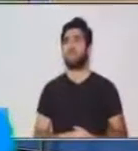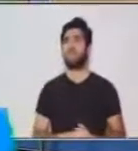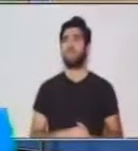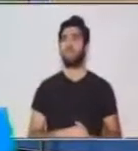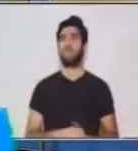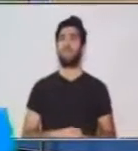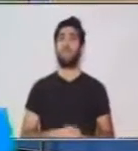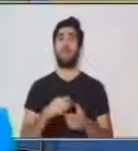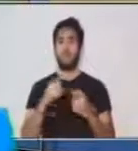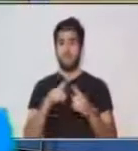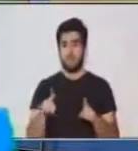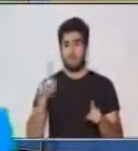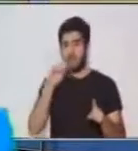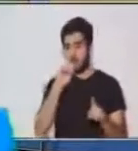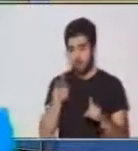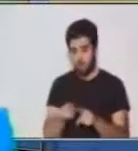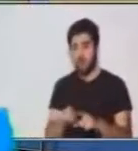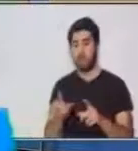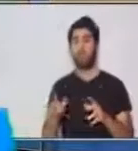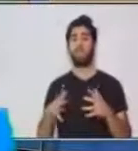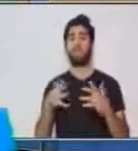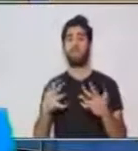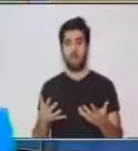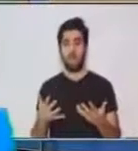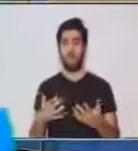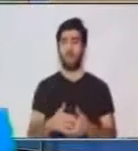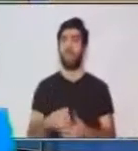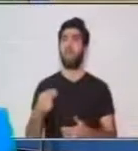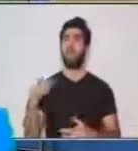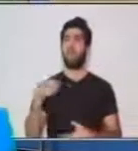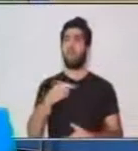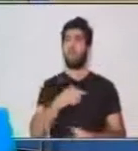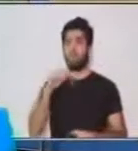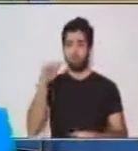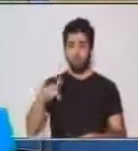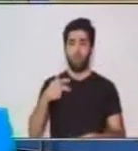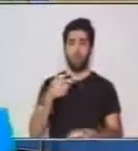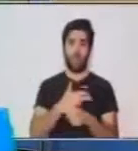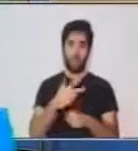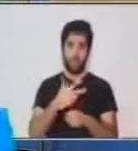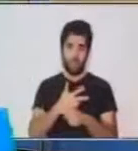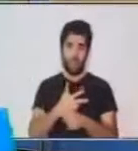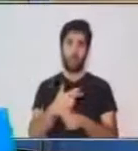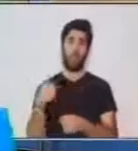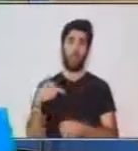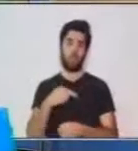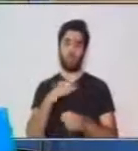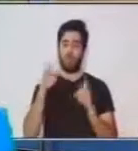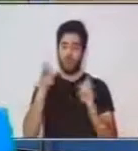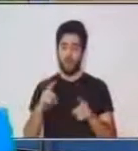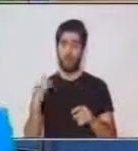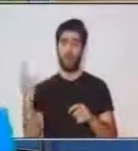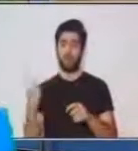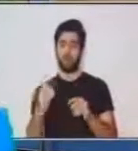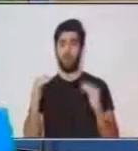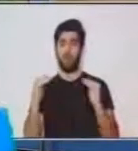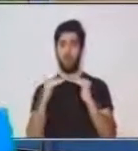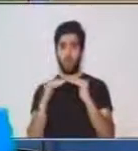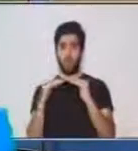Pero también, como estamos en un país y promovemos la igualdad y la equidad,